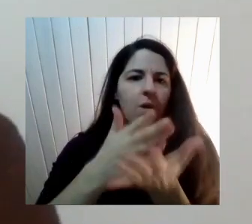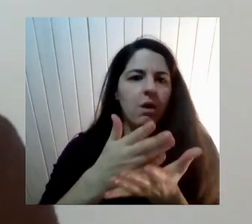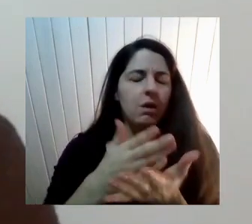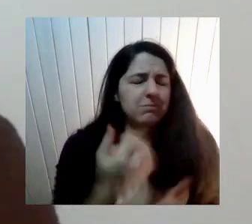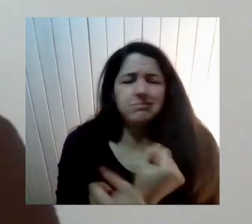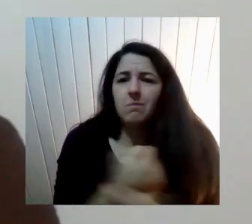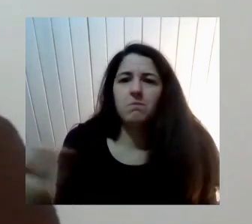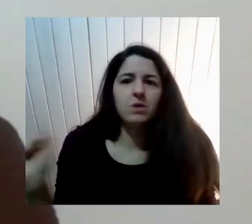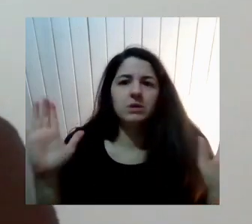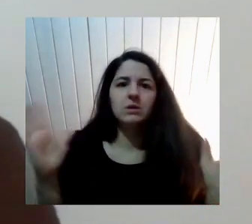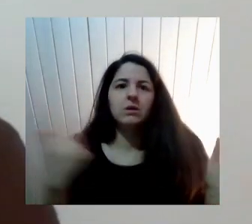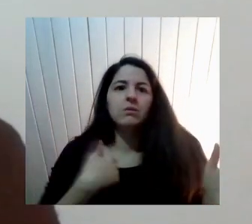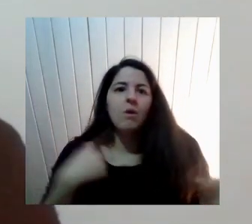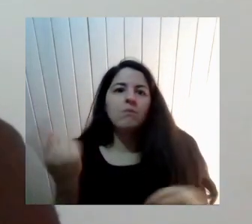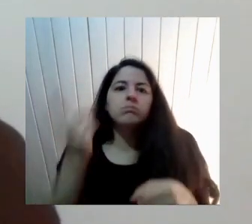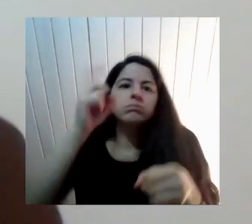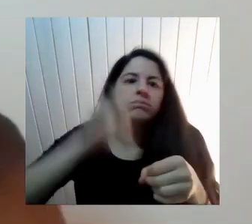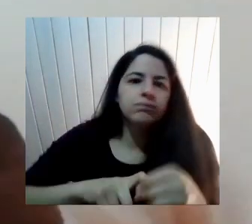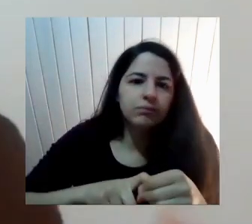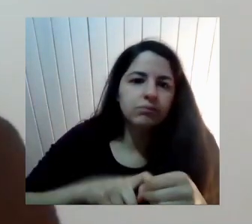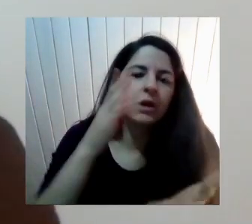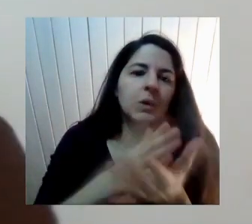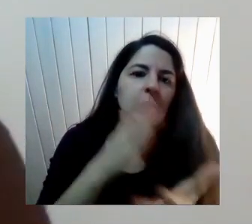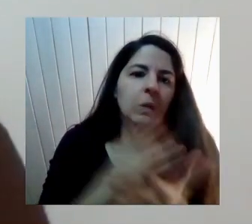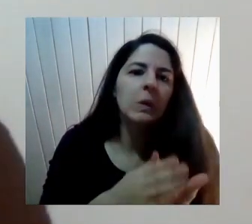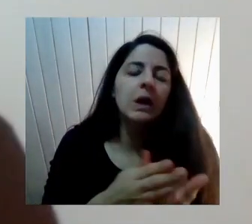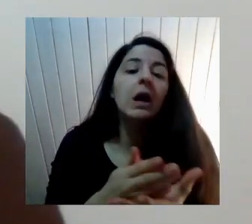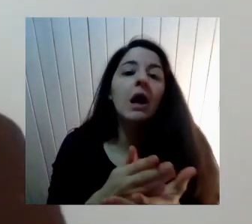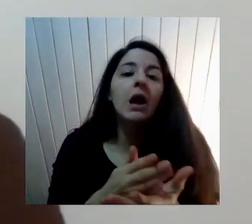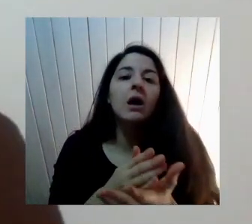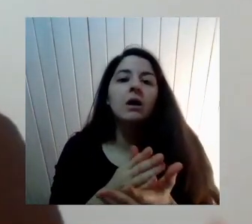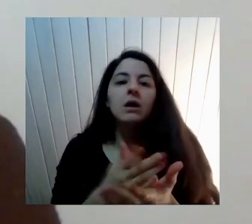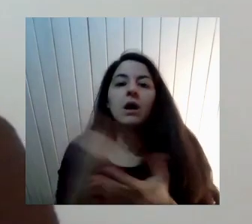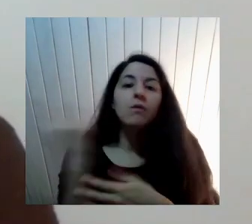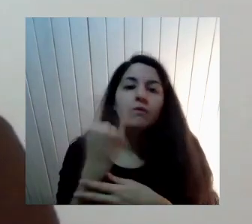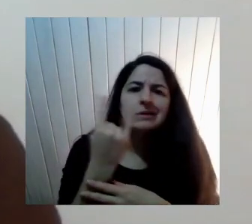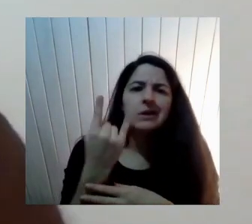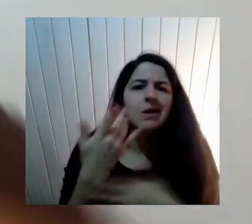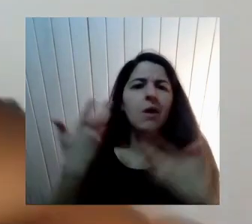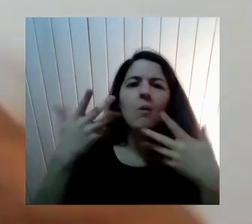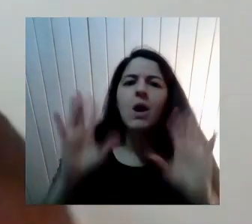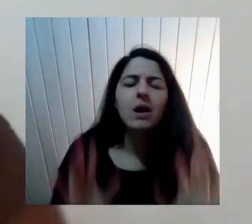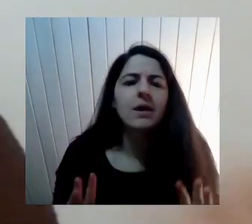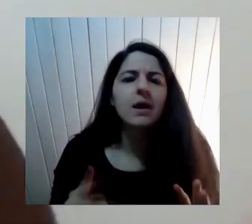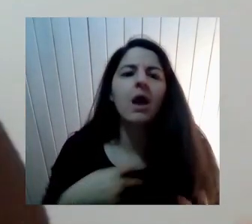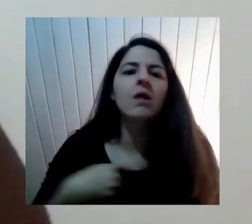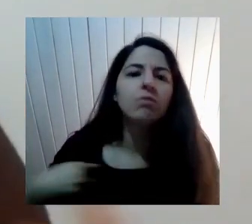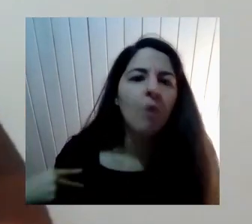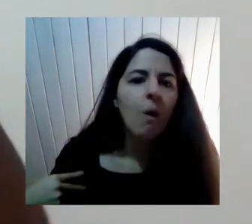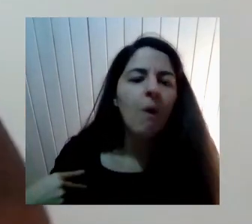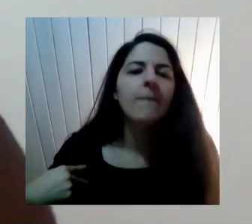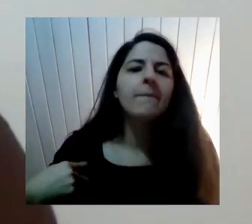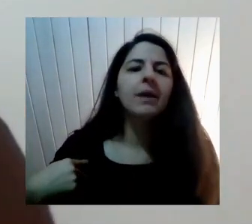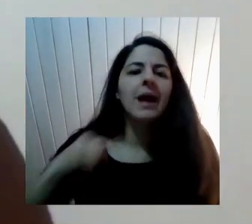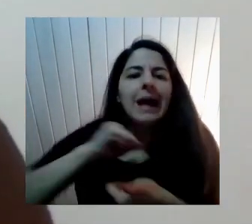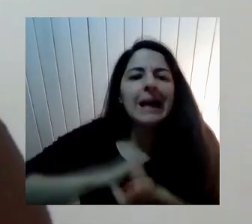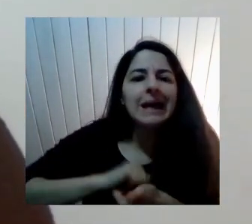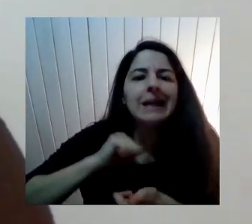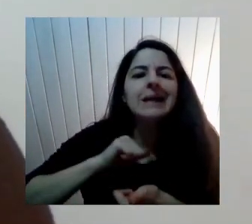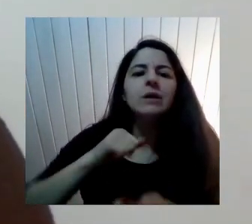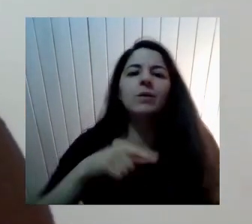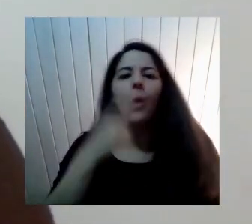Matricule A Un Niño Una Niña En El Colegio O La Universidad Nombre Sexo O sea Estamos Todavía Muy Determinados Incluso Por